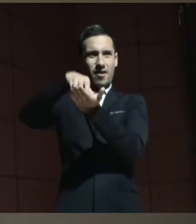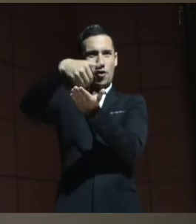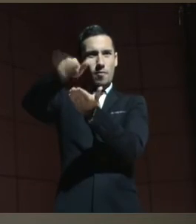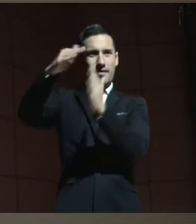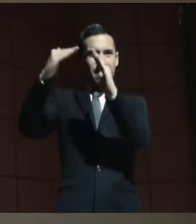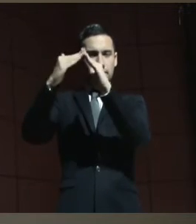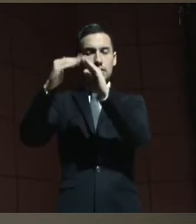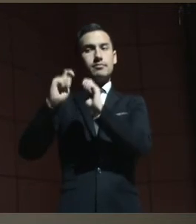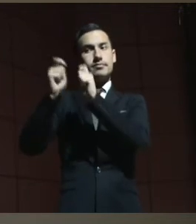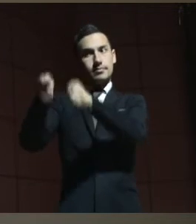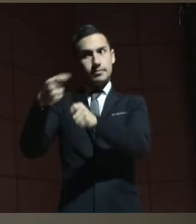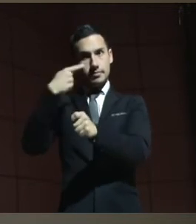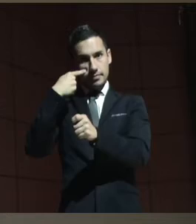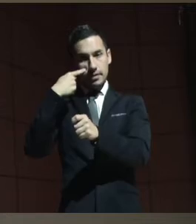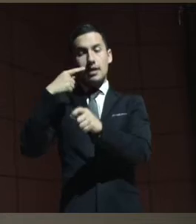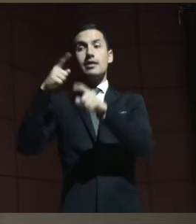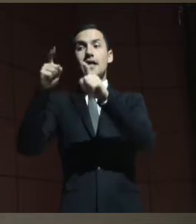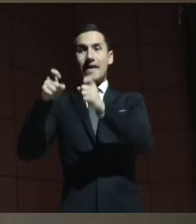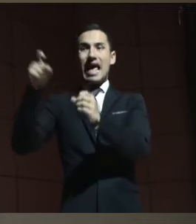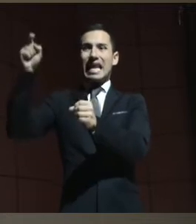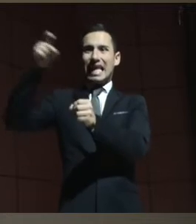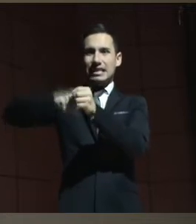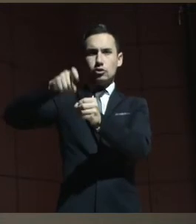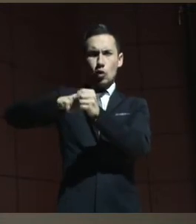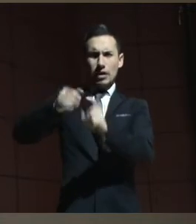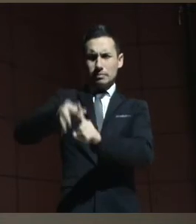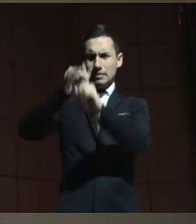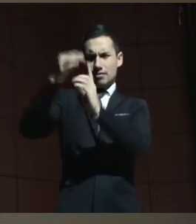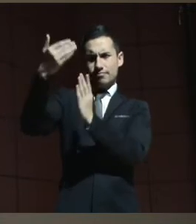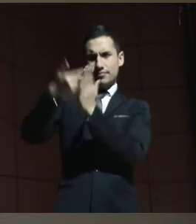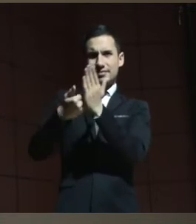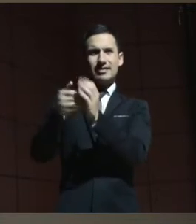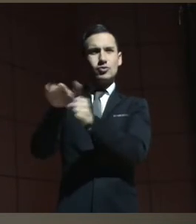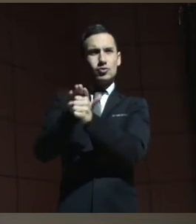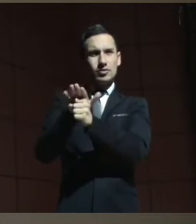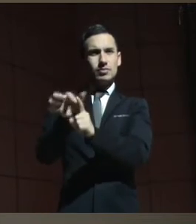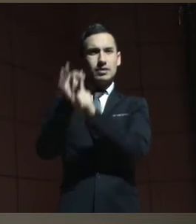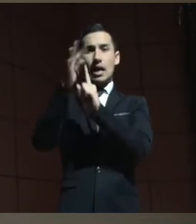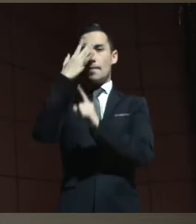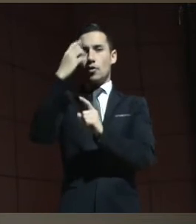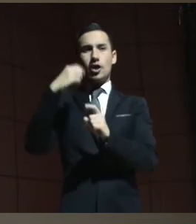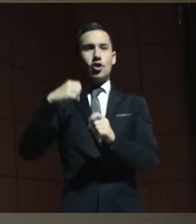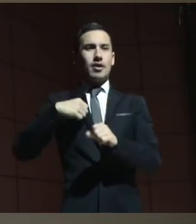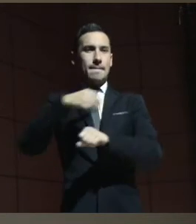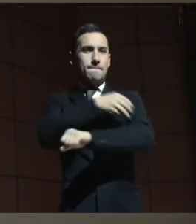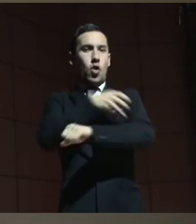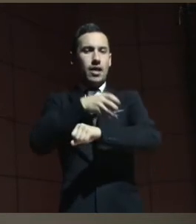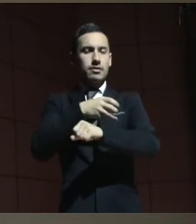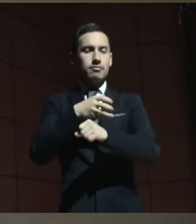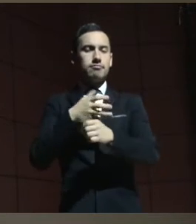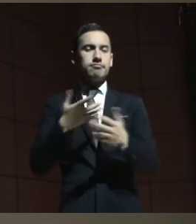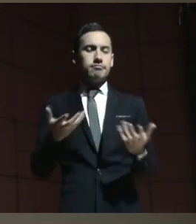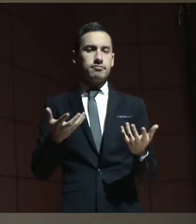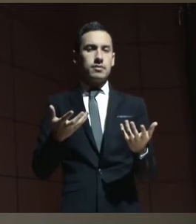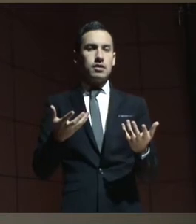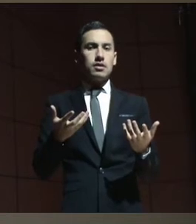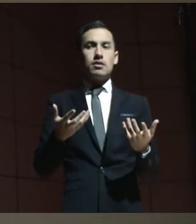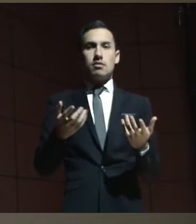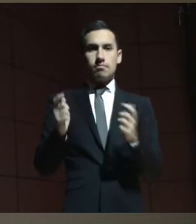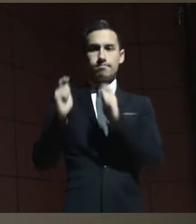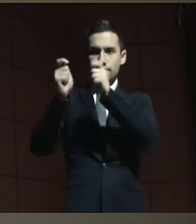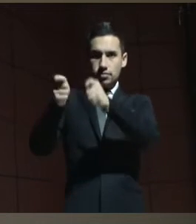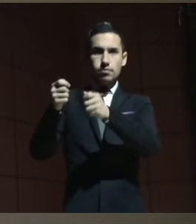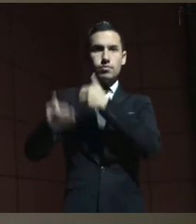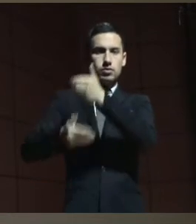se creara un registro para ese caso en particular, porque no tenía el poder para tanto, de que